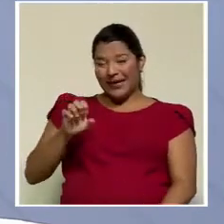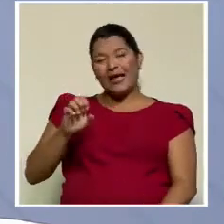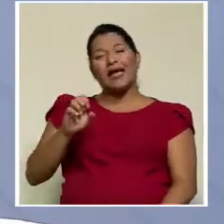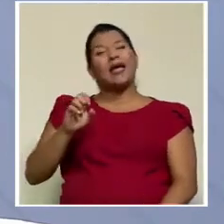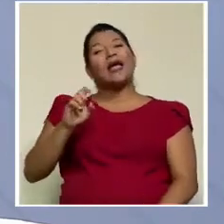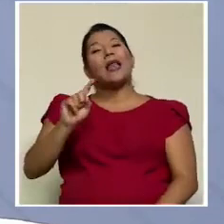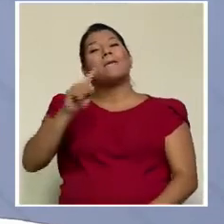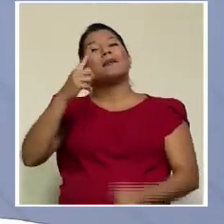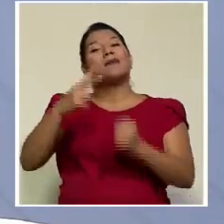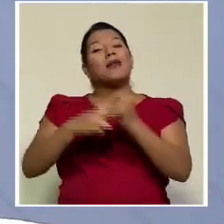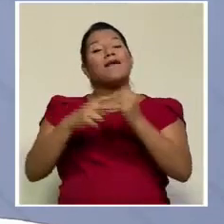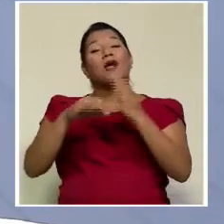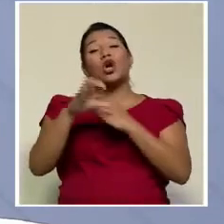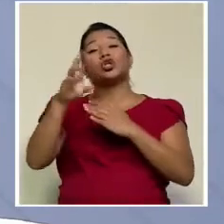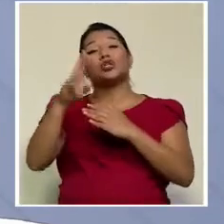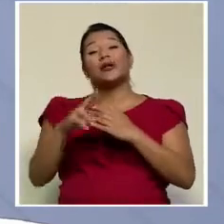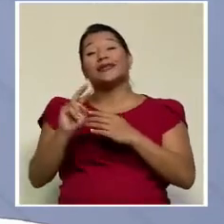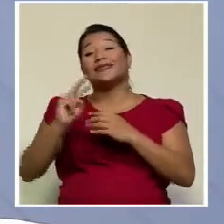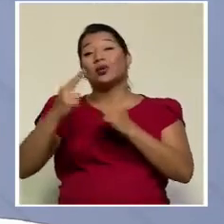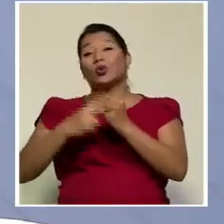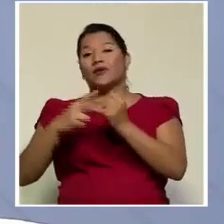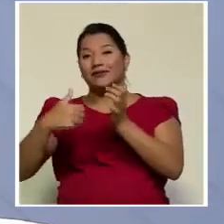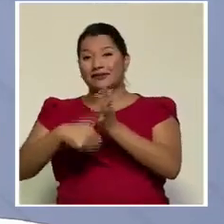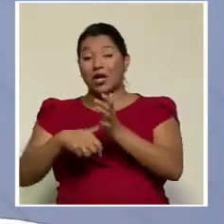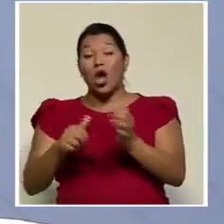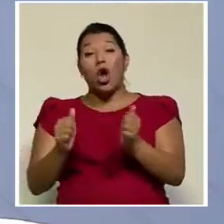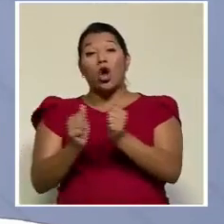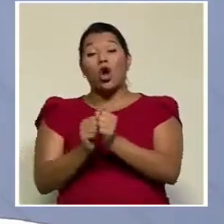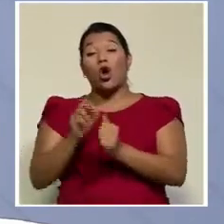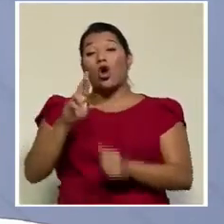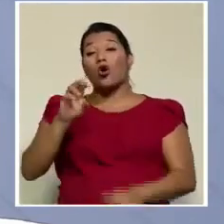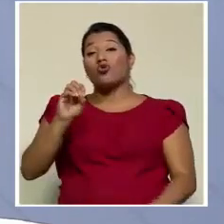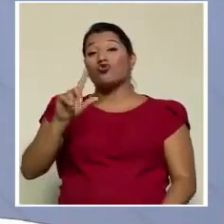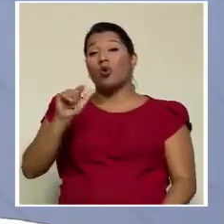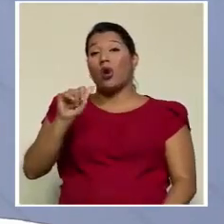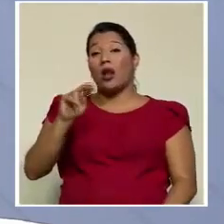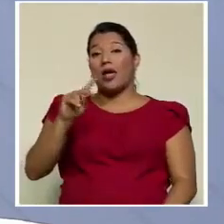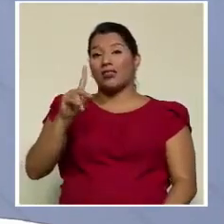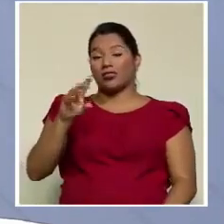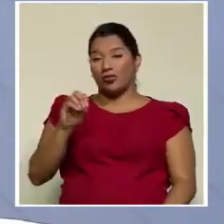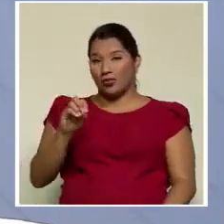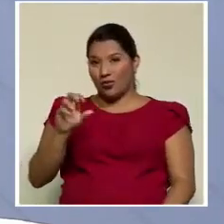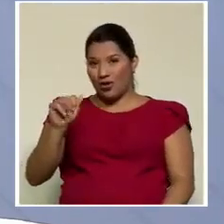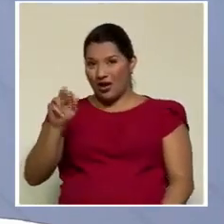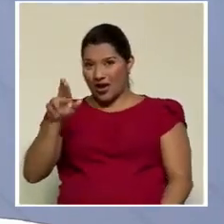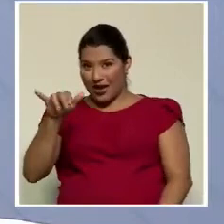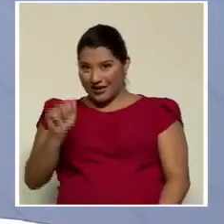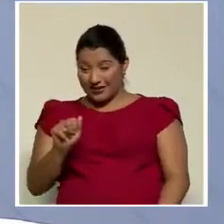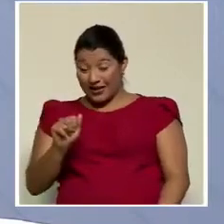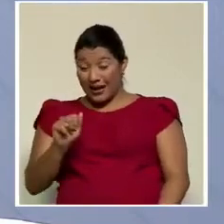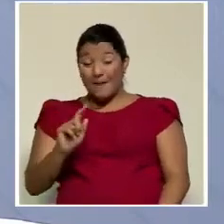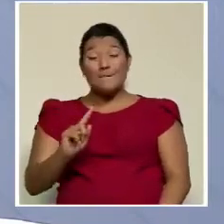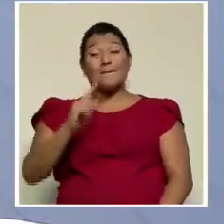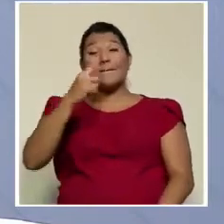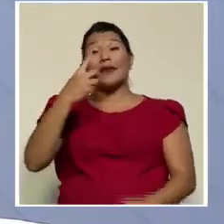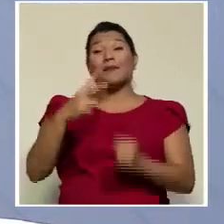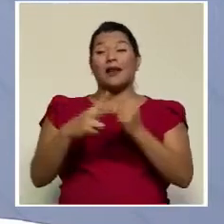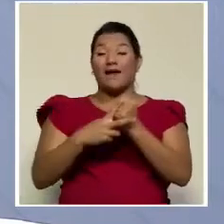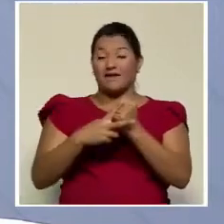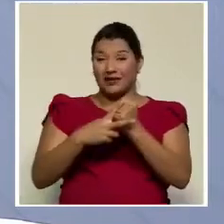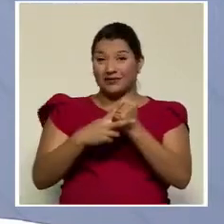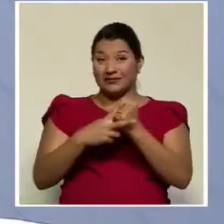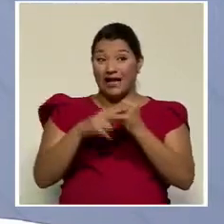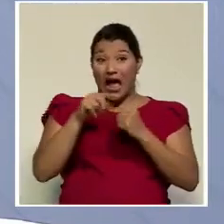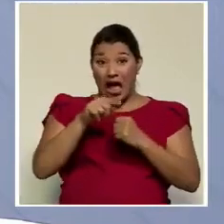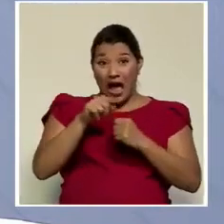primera vez en el país, y el candidato presidencial Rolando Araya. La primera vez, la primera elección en donde